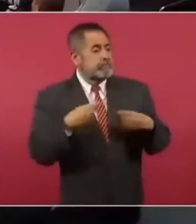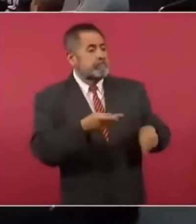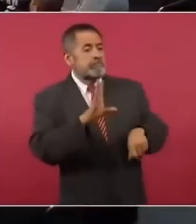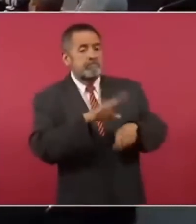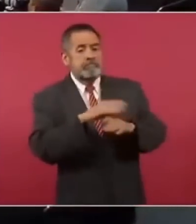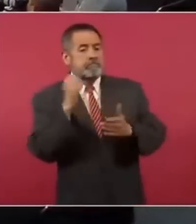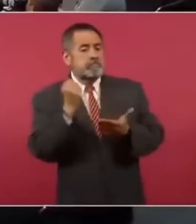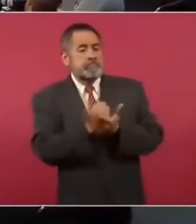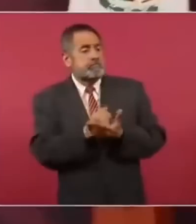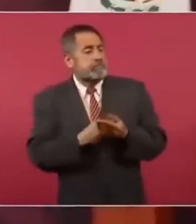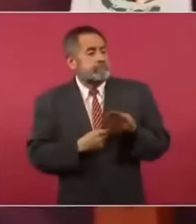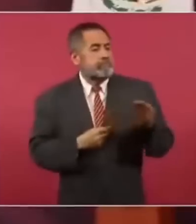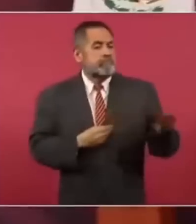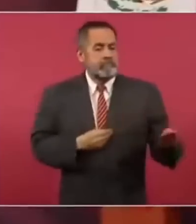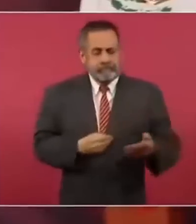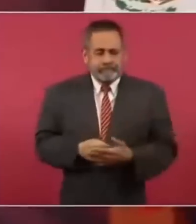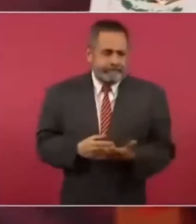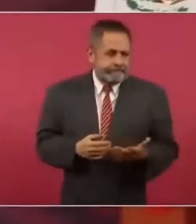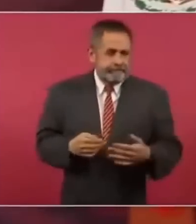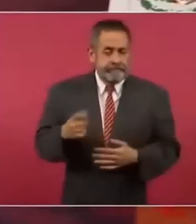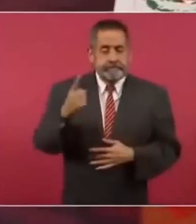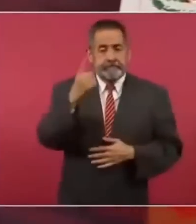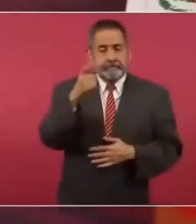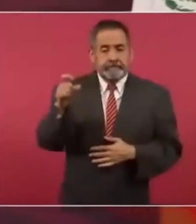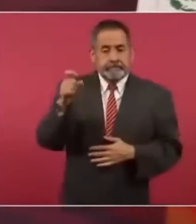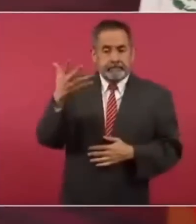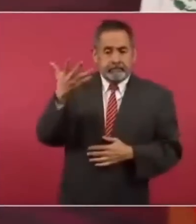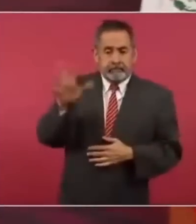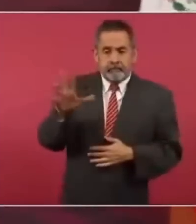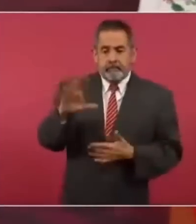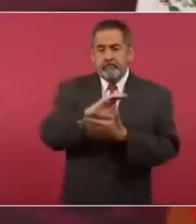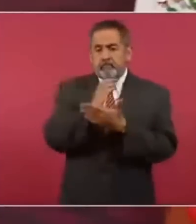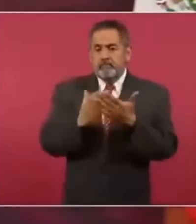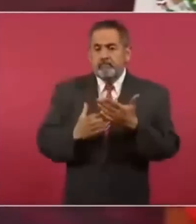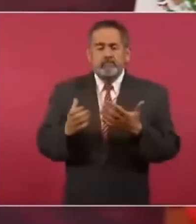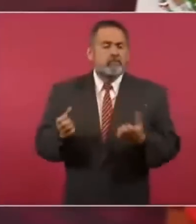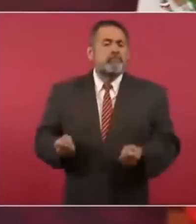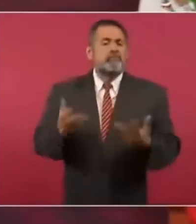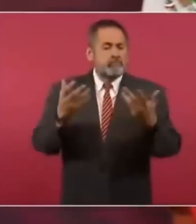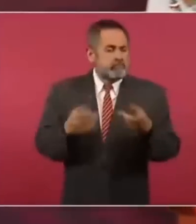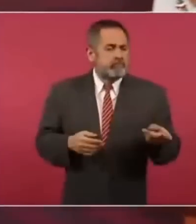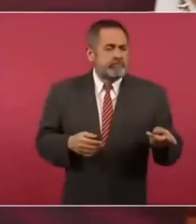y de esos 110 contratos ¿cuántos